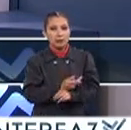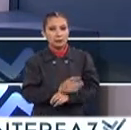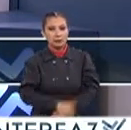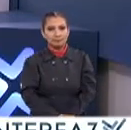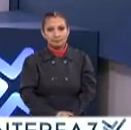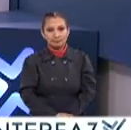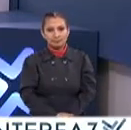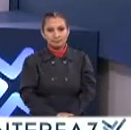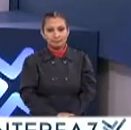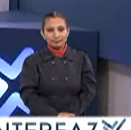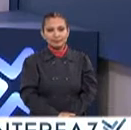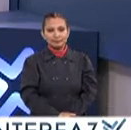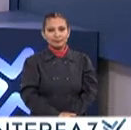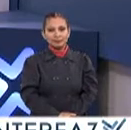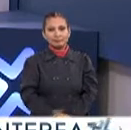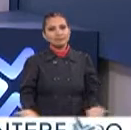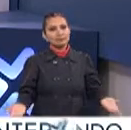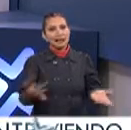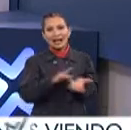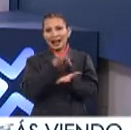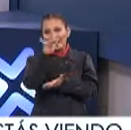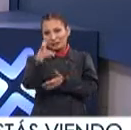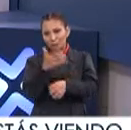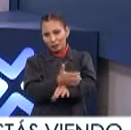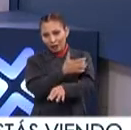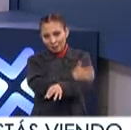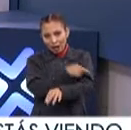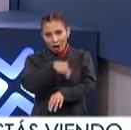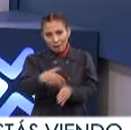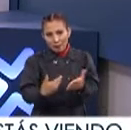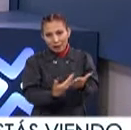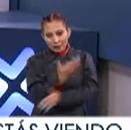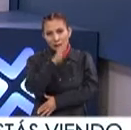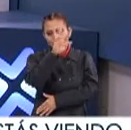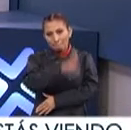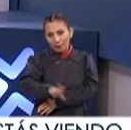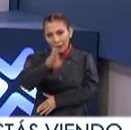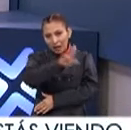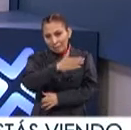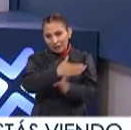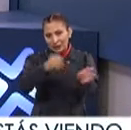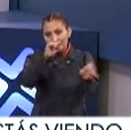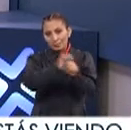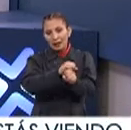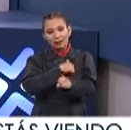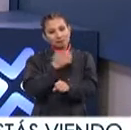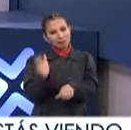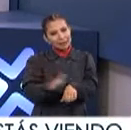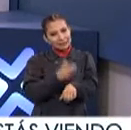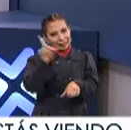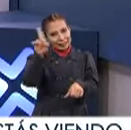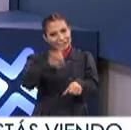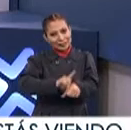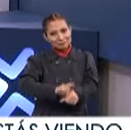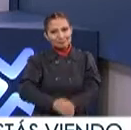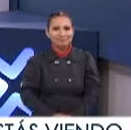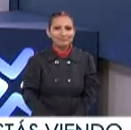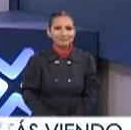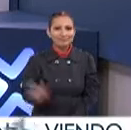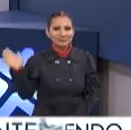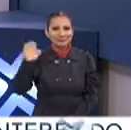se pueda suscitar Así es Ana Cris Pues gracias Gracias por acompañarnos Esta mañana de miércoles Mitad de semana Que pasen un excelente día